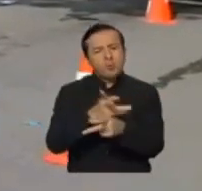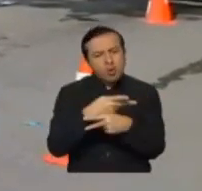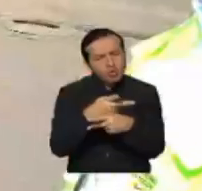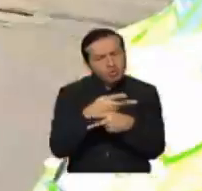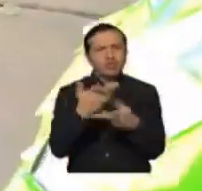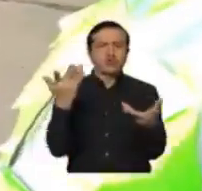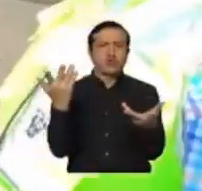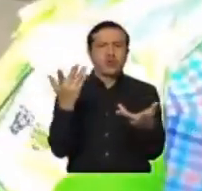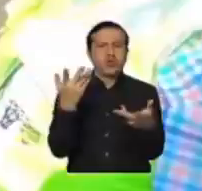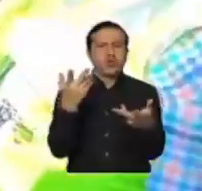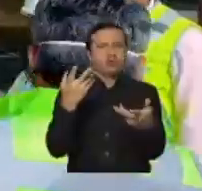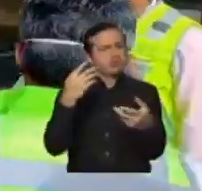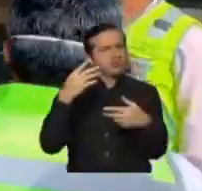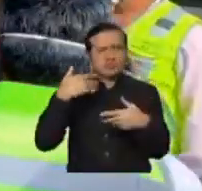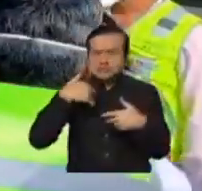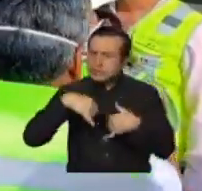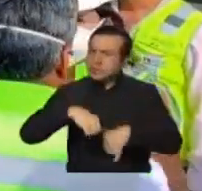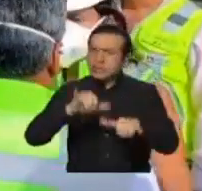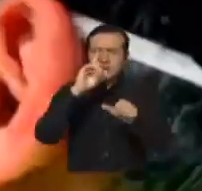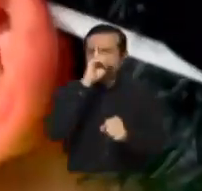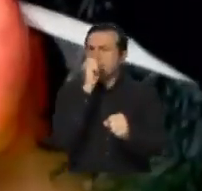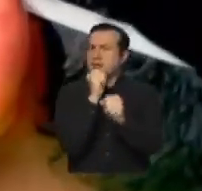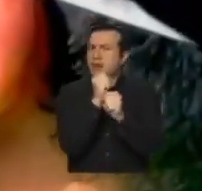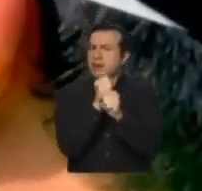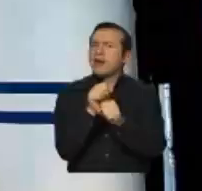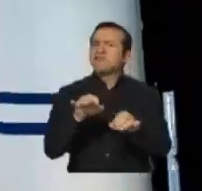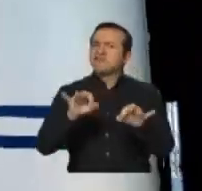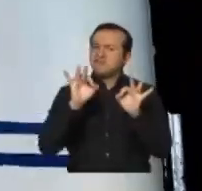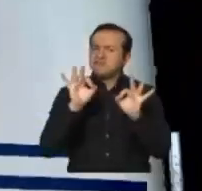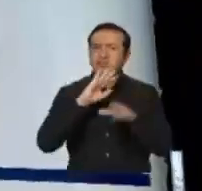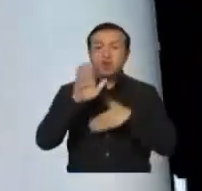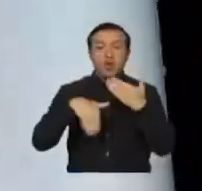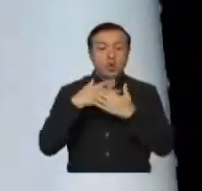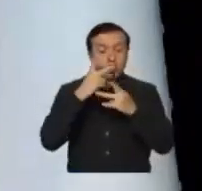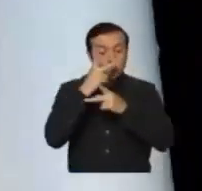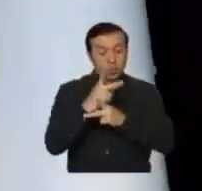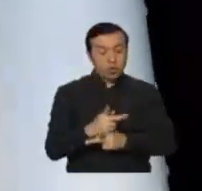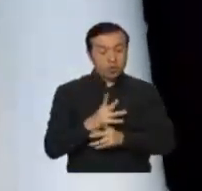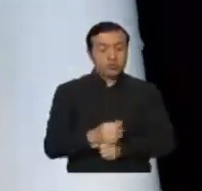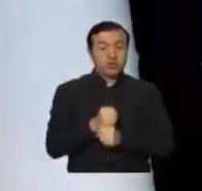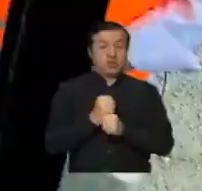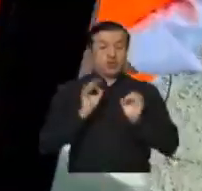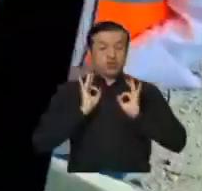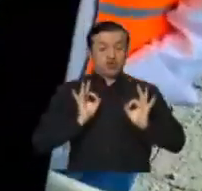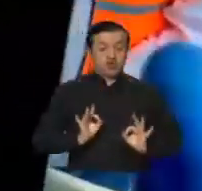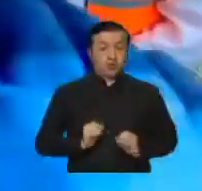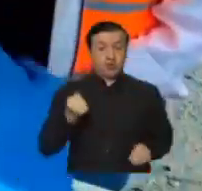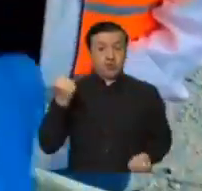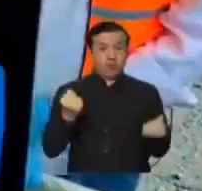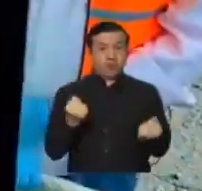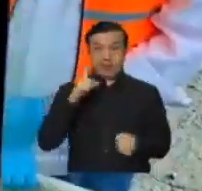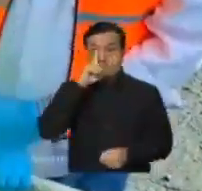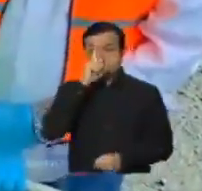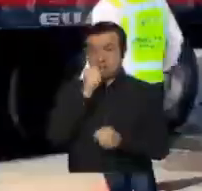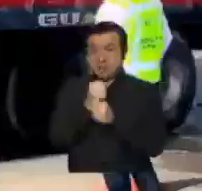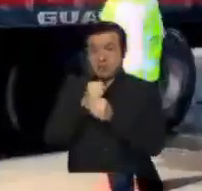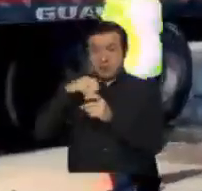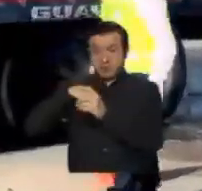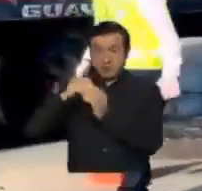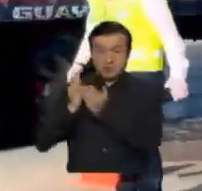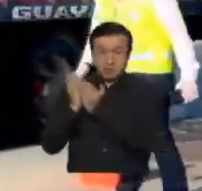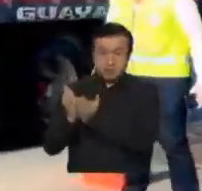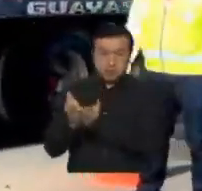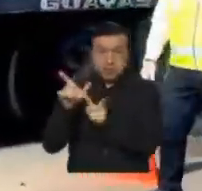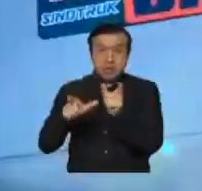operación, pero hacerlo brindando las garantías de bioseguridad para nuestros choferes, nuestros operadores portuarios, nuestros